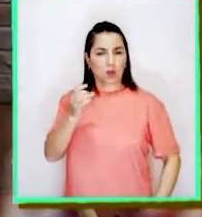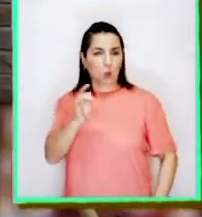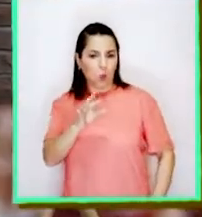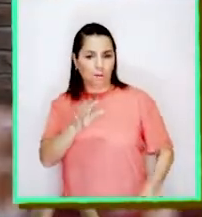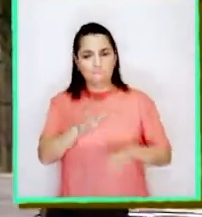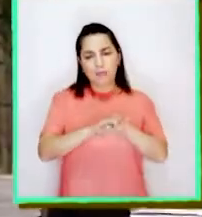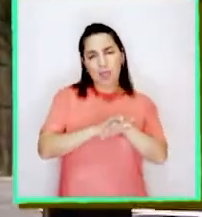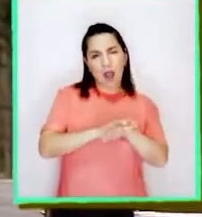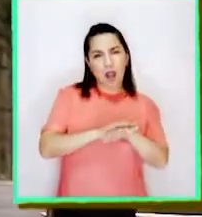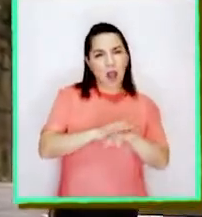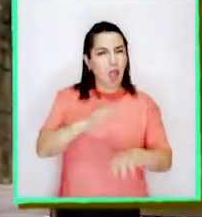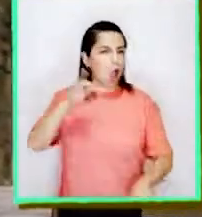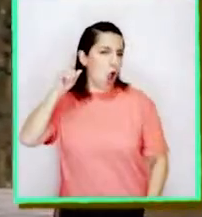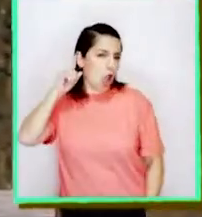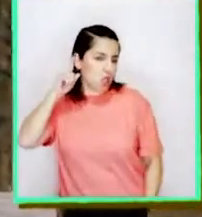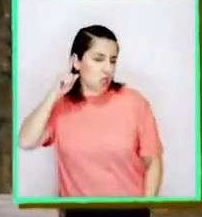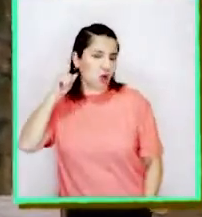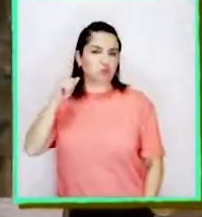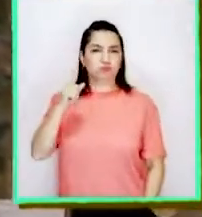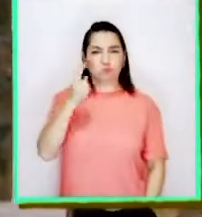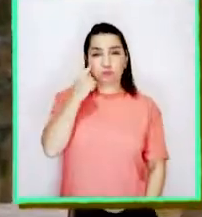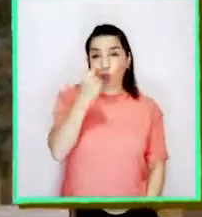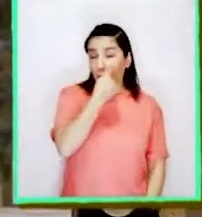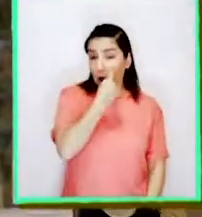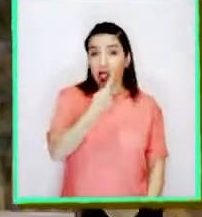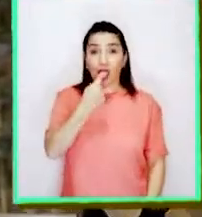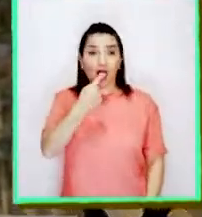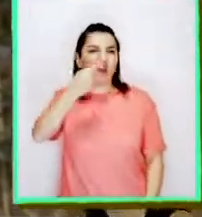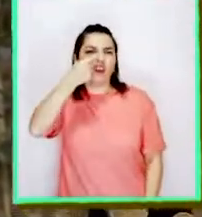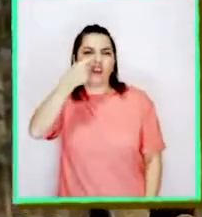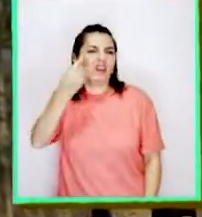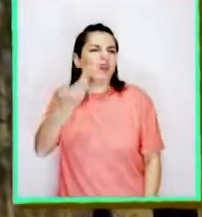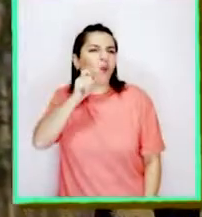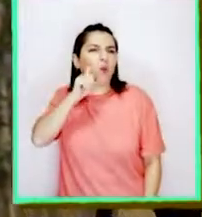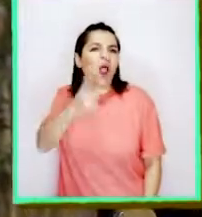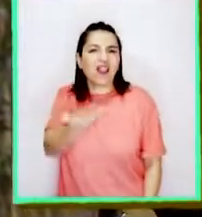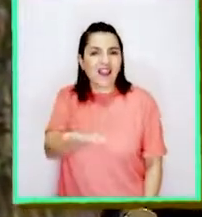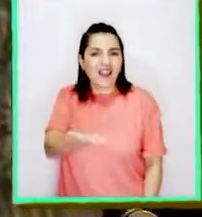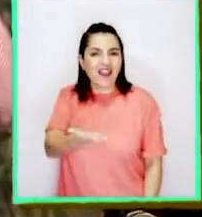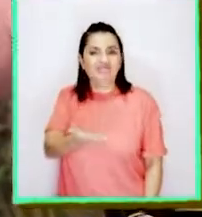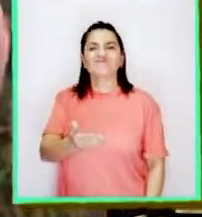¿Piel, oídos, ojos, lengua o nariz?